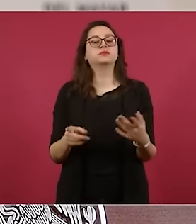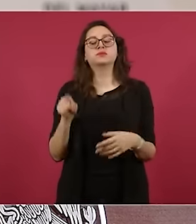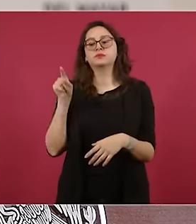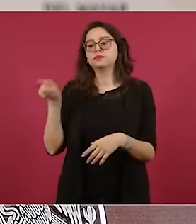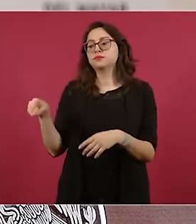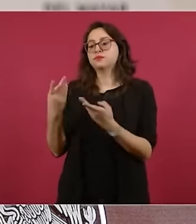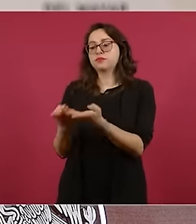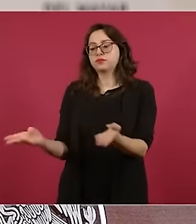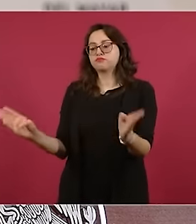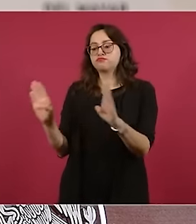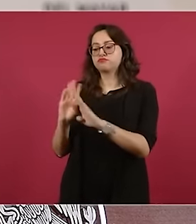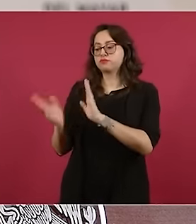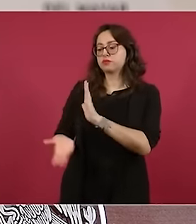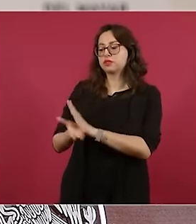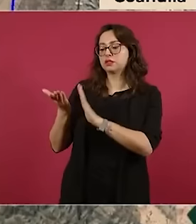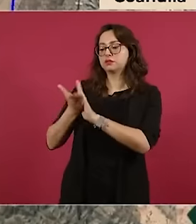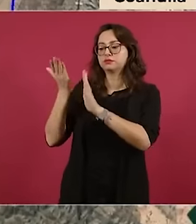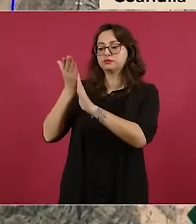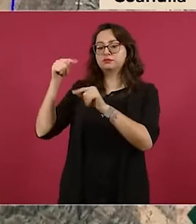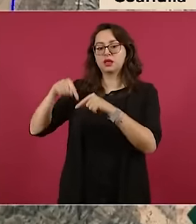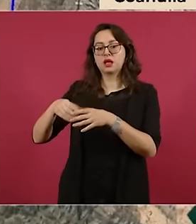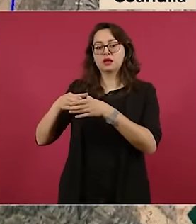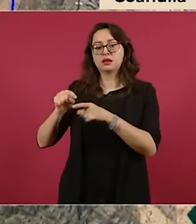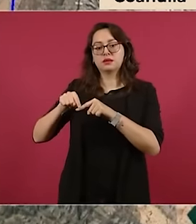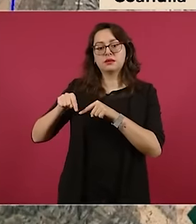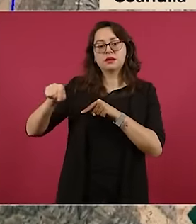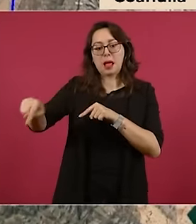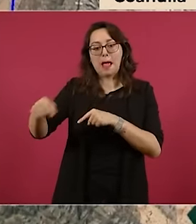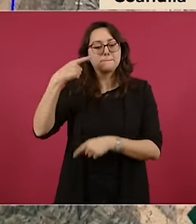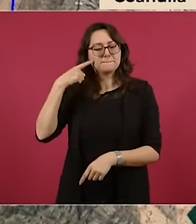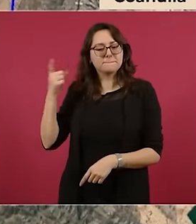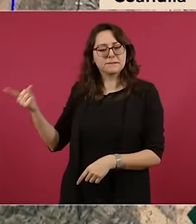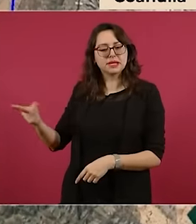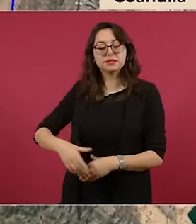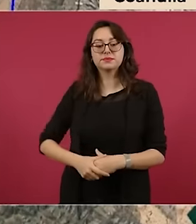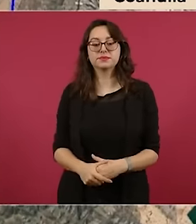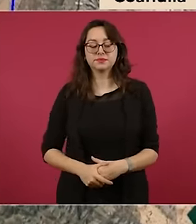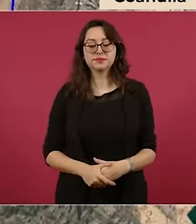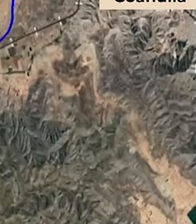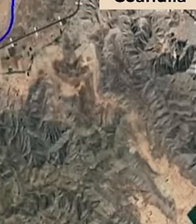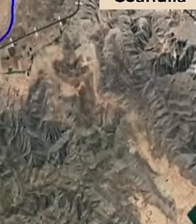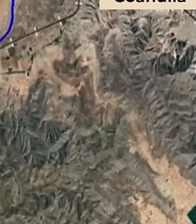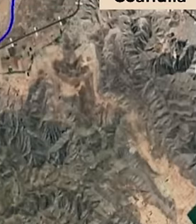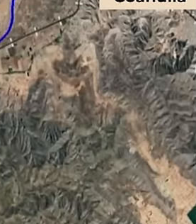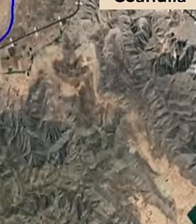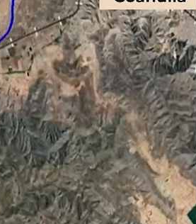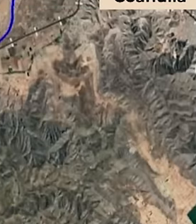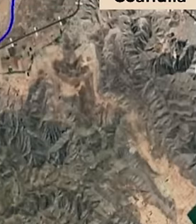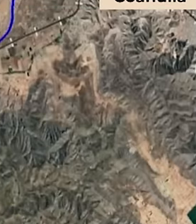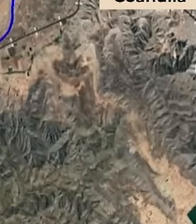la presa derivadora que lleva el agua a una planta de bombeo y a través de un acueducto a presión esta agua es